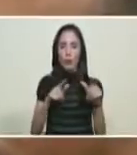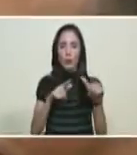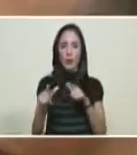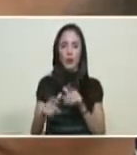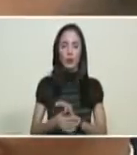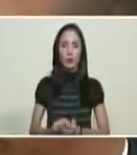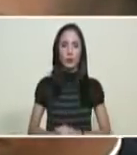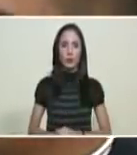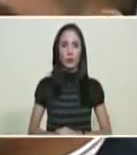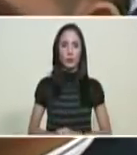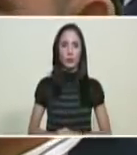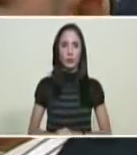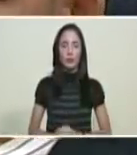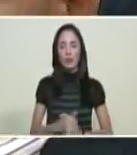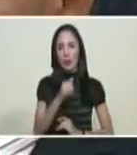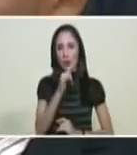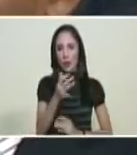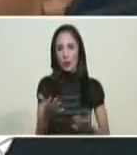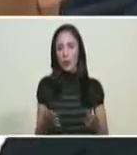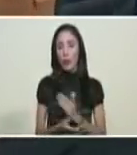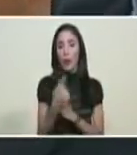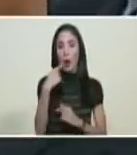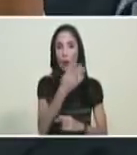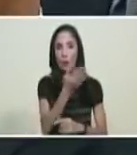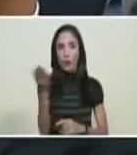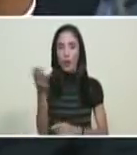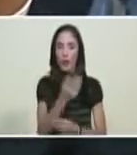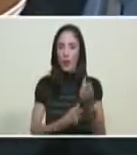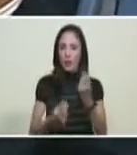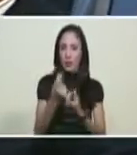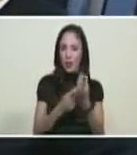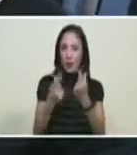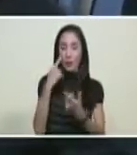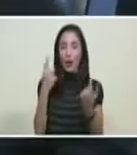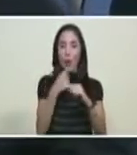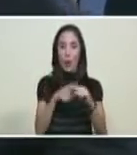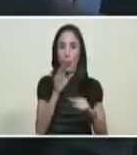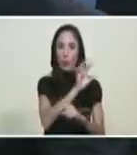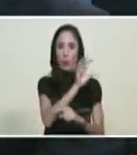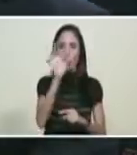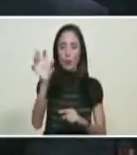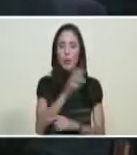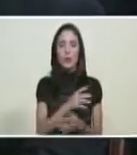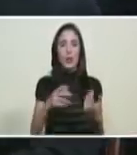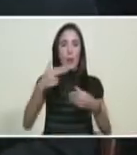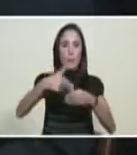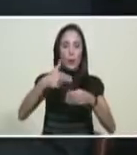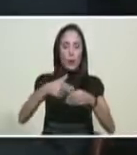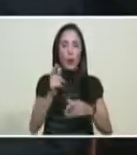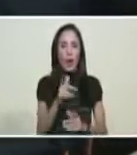Y puedo anunciarle a los inversionistas internacionales del petróleo,